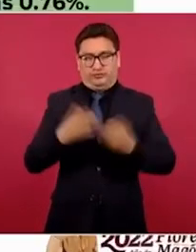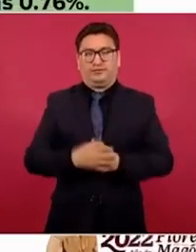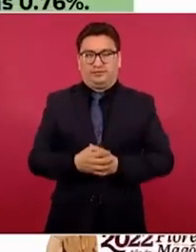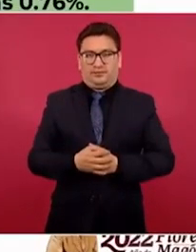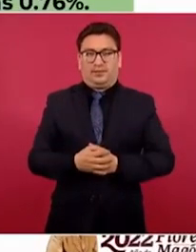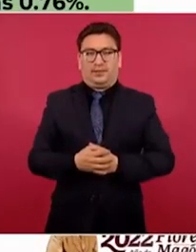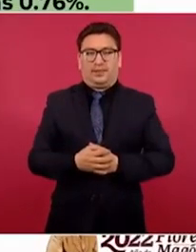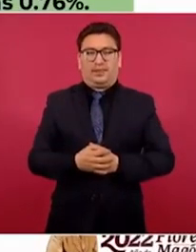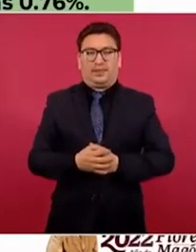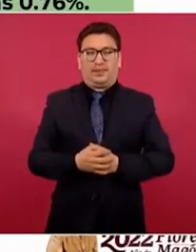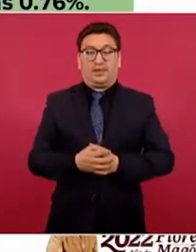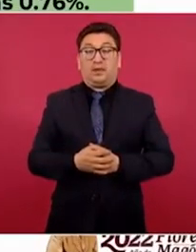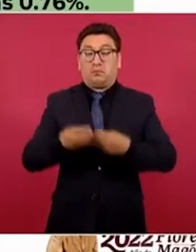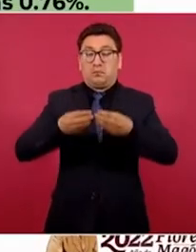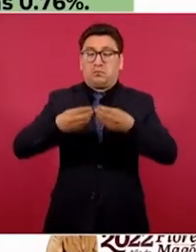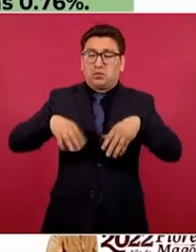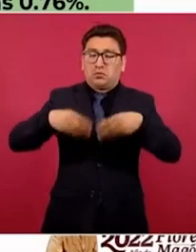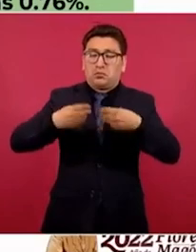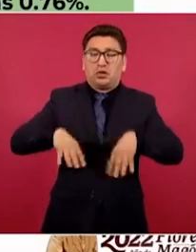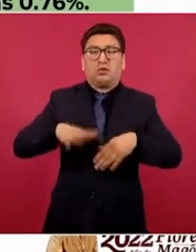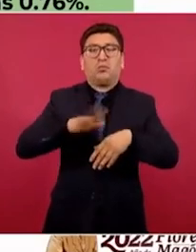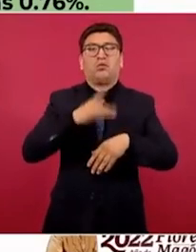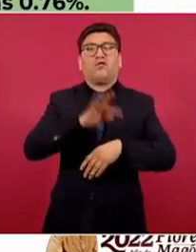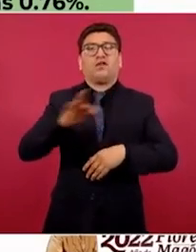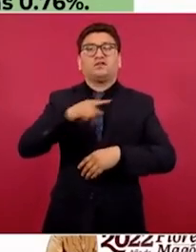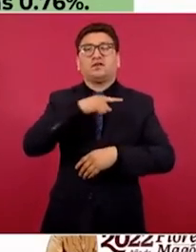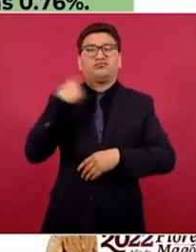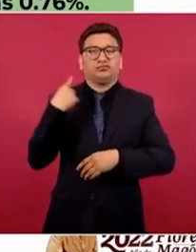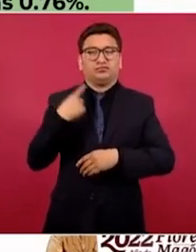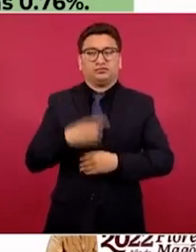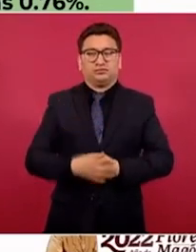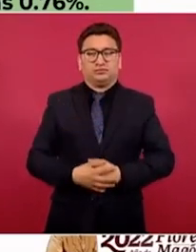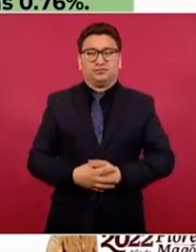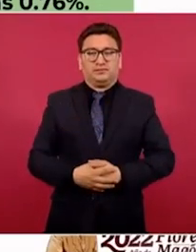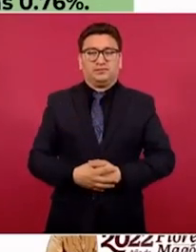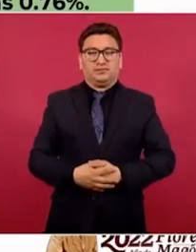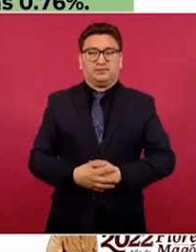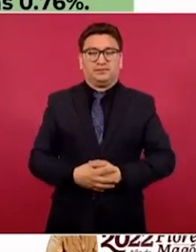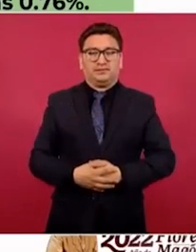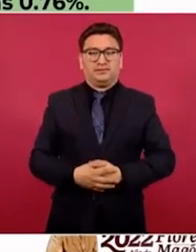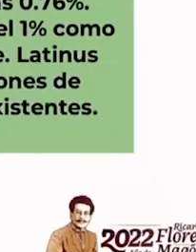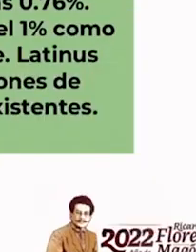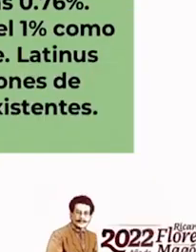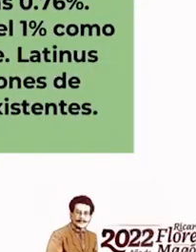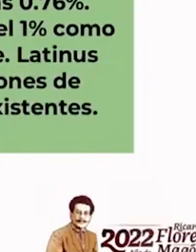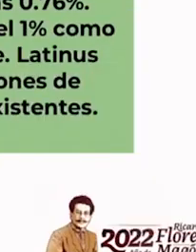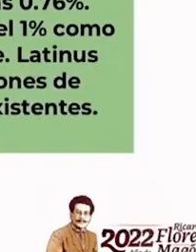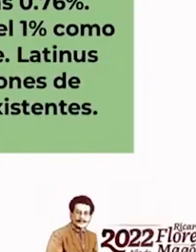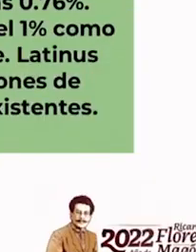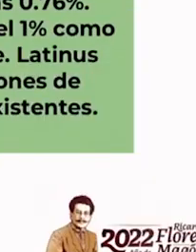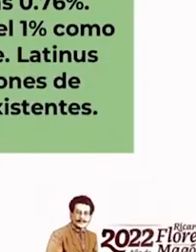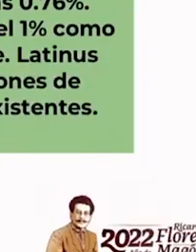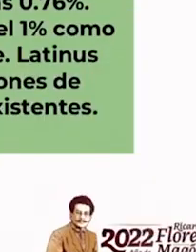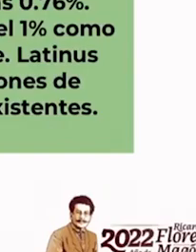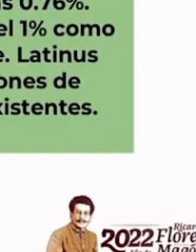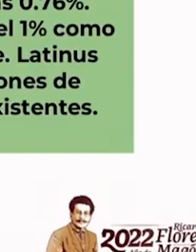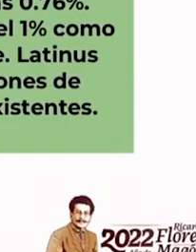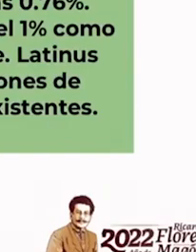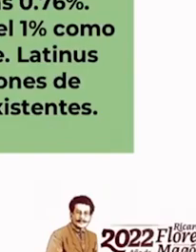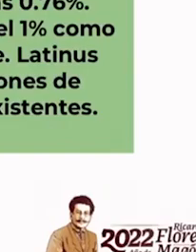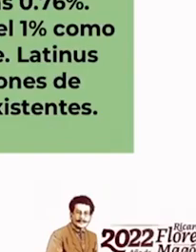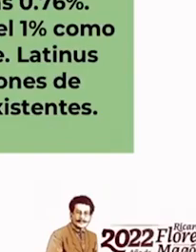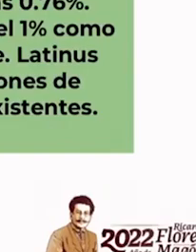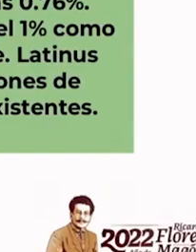el IMSS, porcentaje de pérdida por caducidad es de apenas el 0.76 por